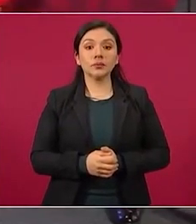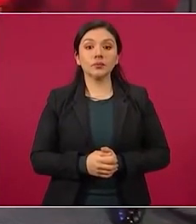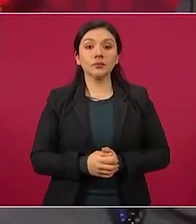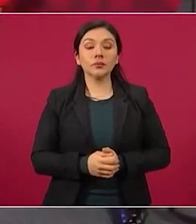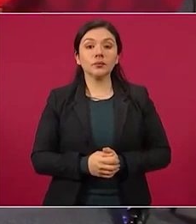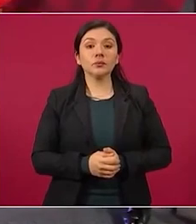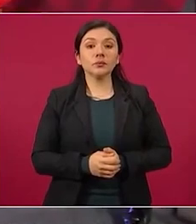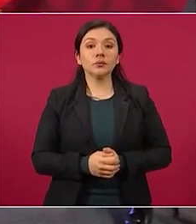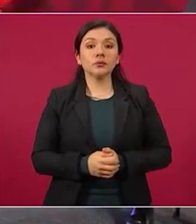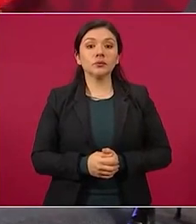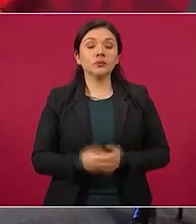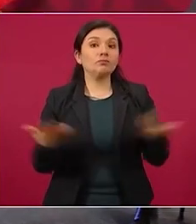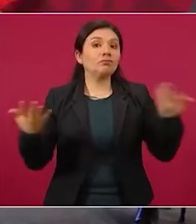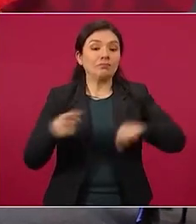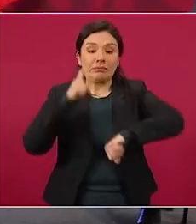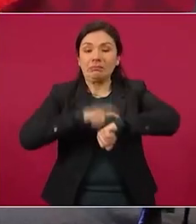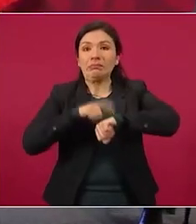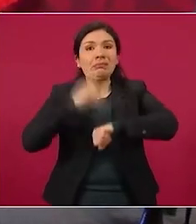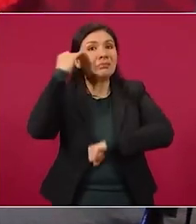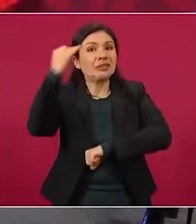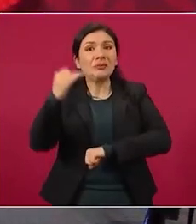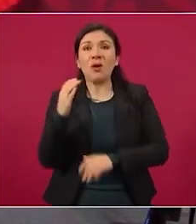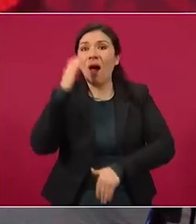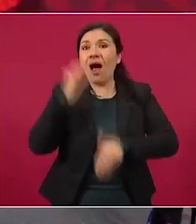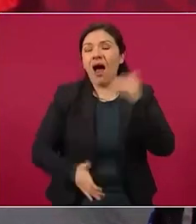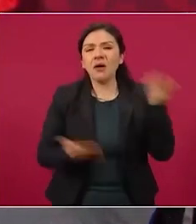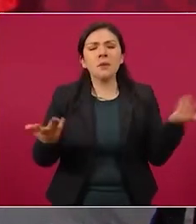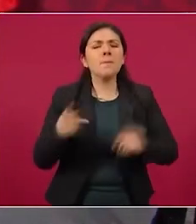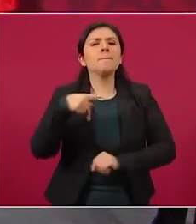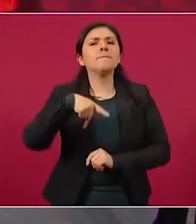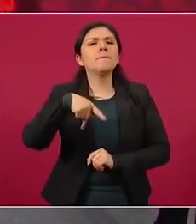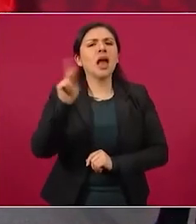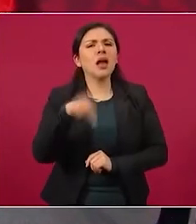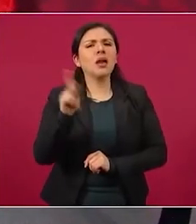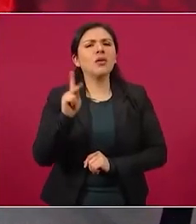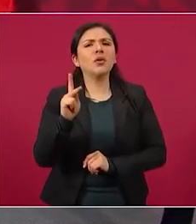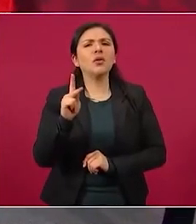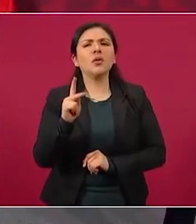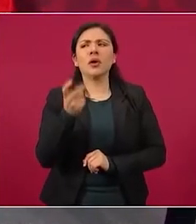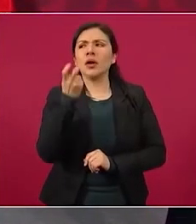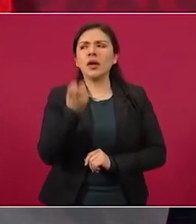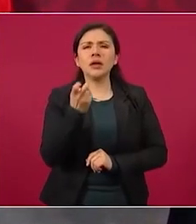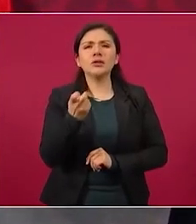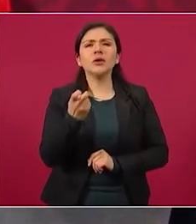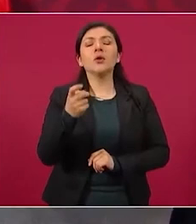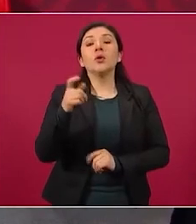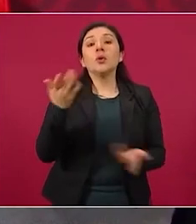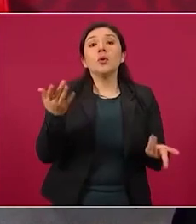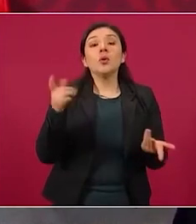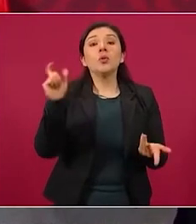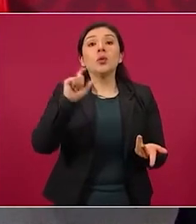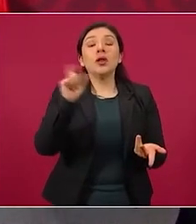y ya no había tiempo, pero llegamos, después de